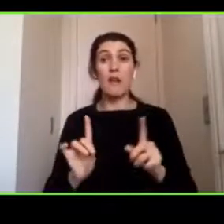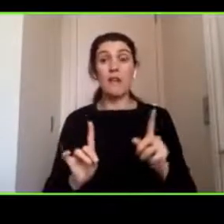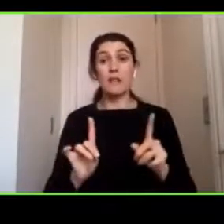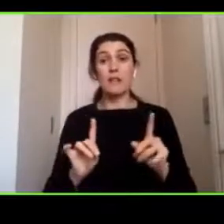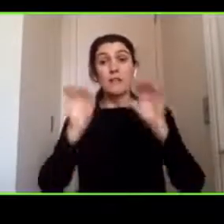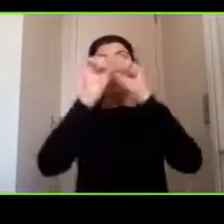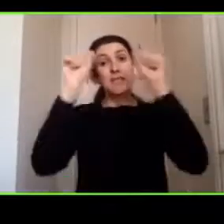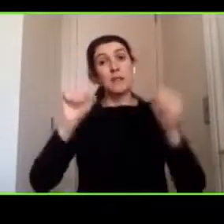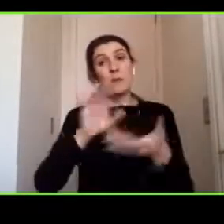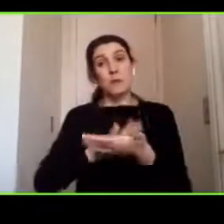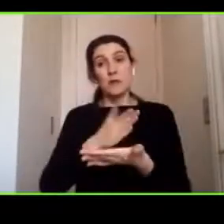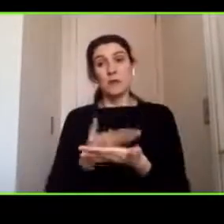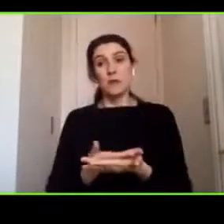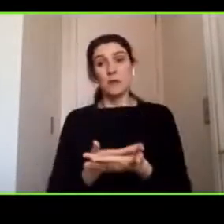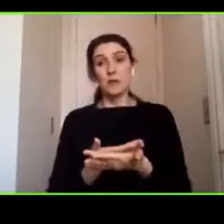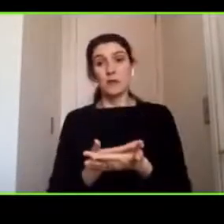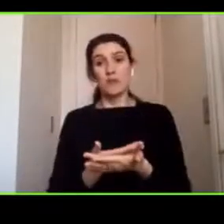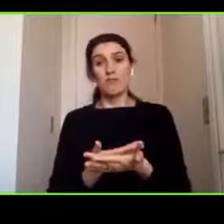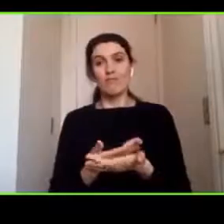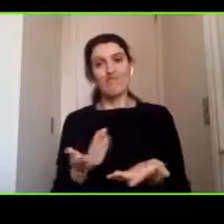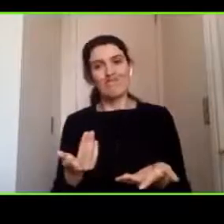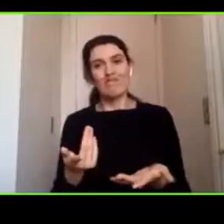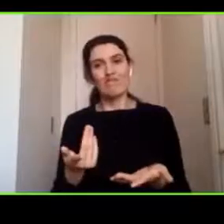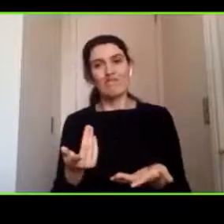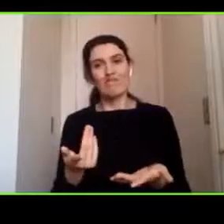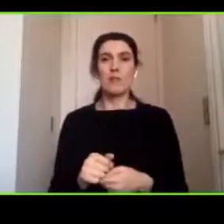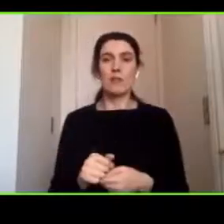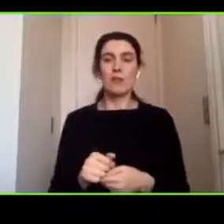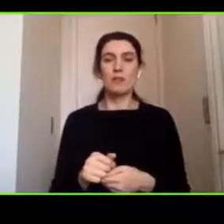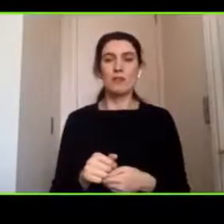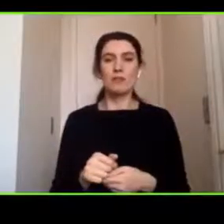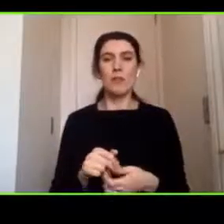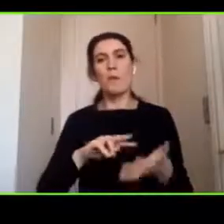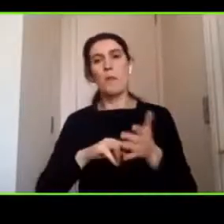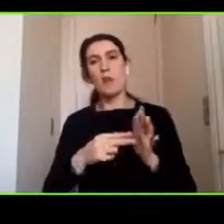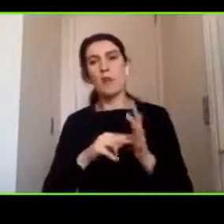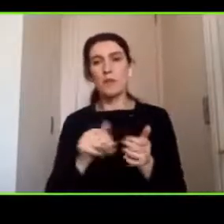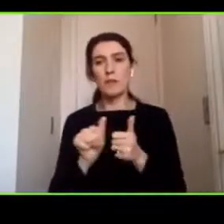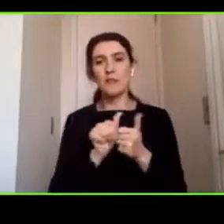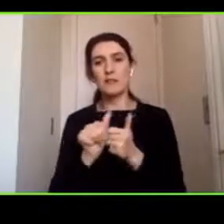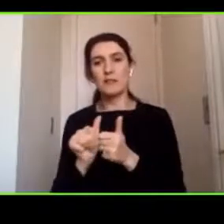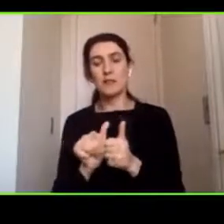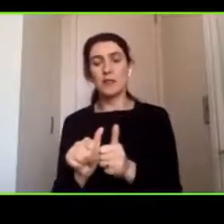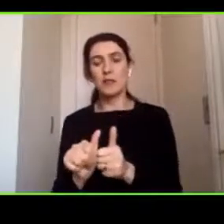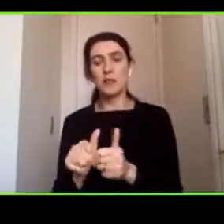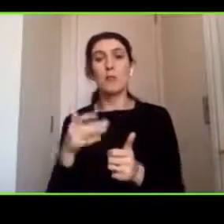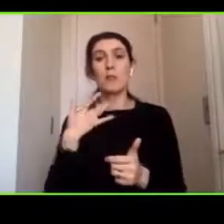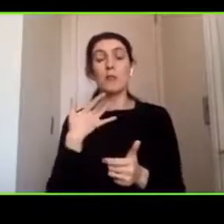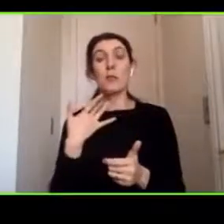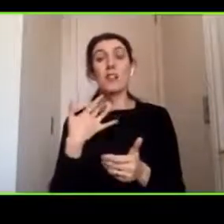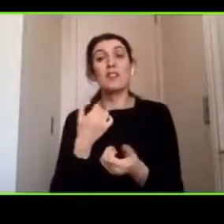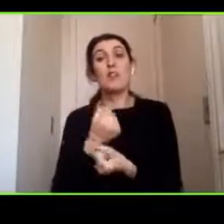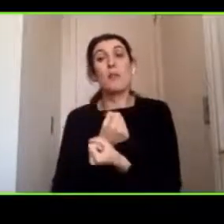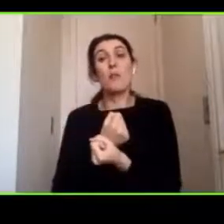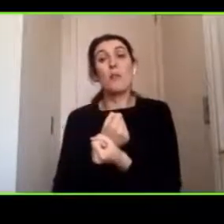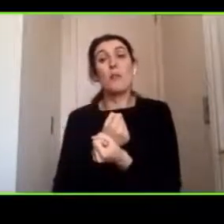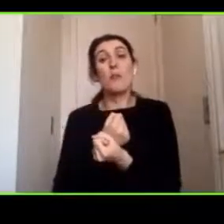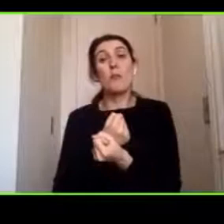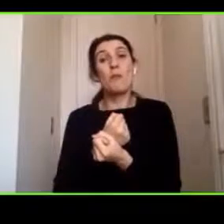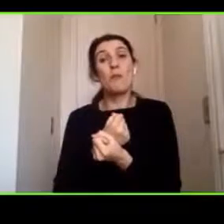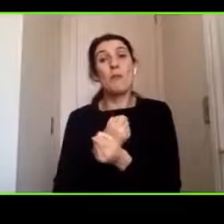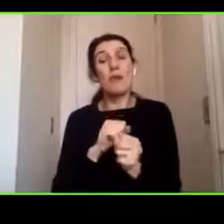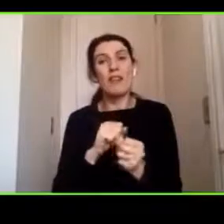salud se cae un poco en este seguimiento y se cae un poco en la capacidad de poder hacer